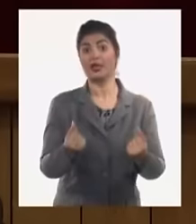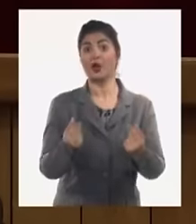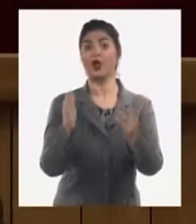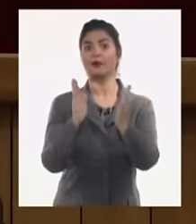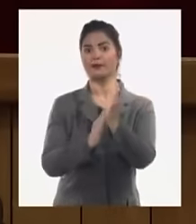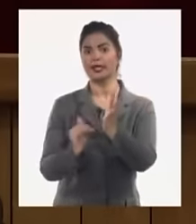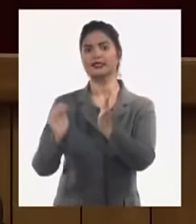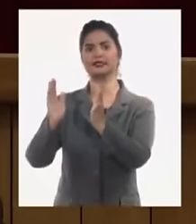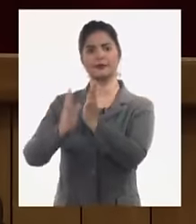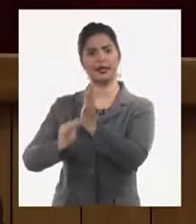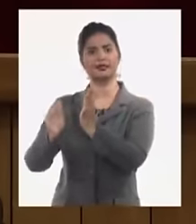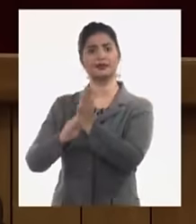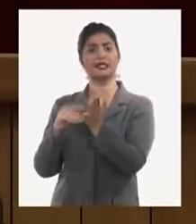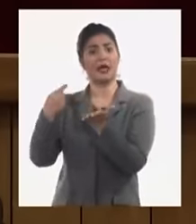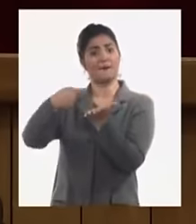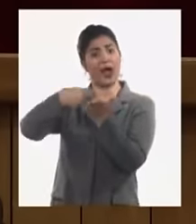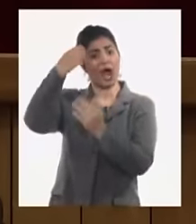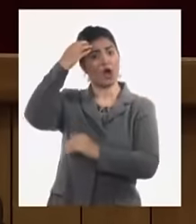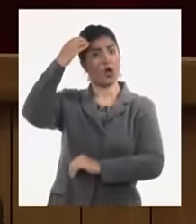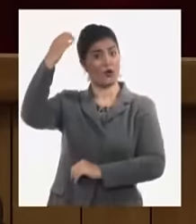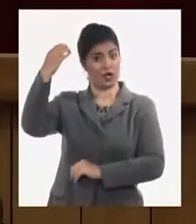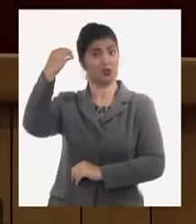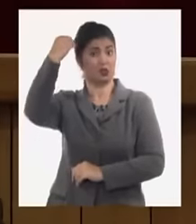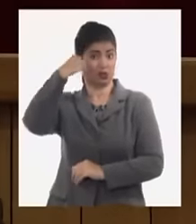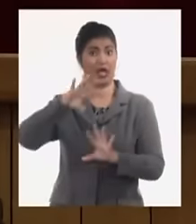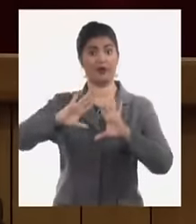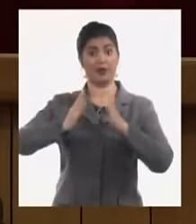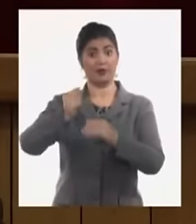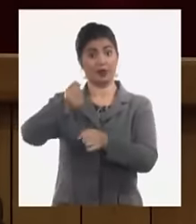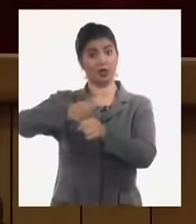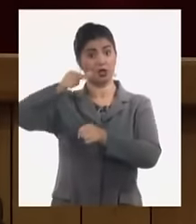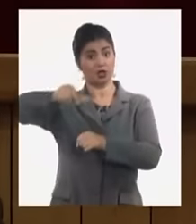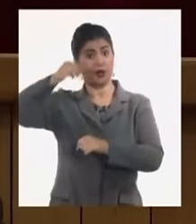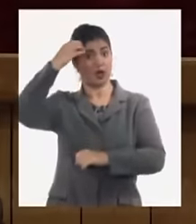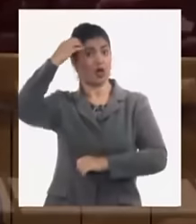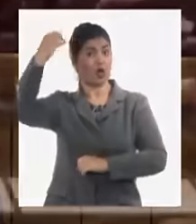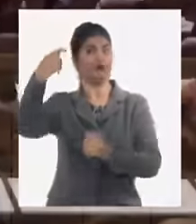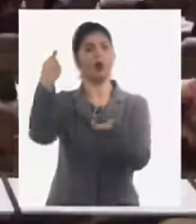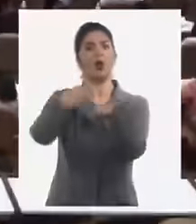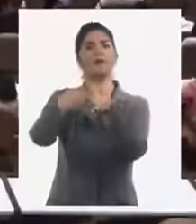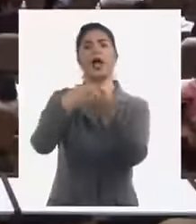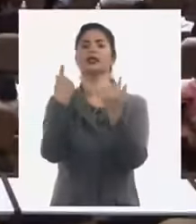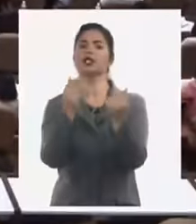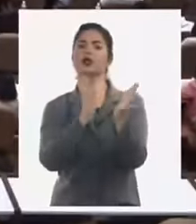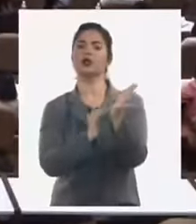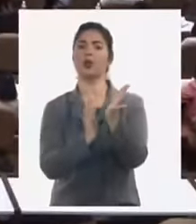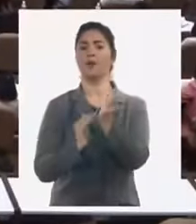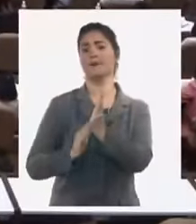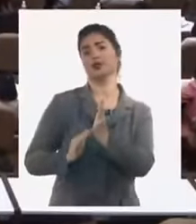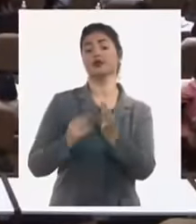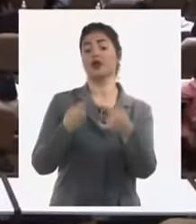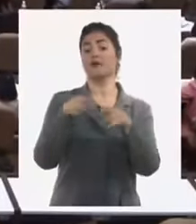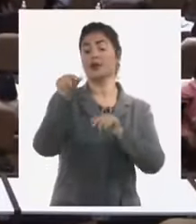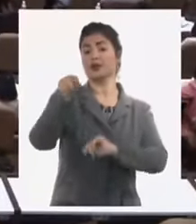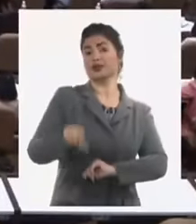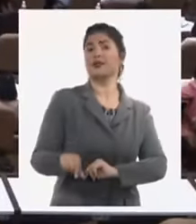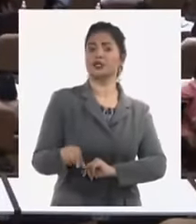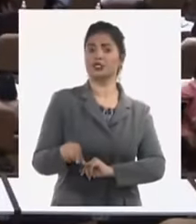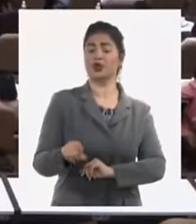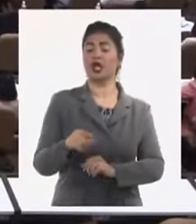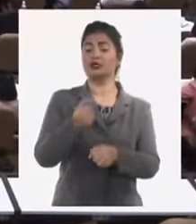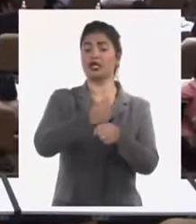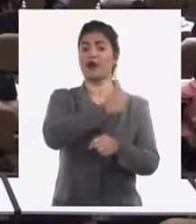más que para poder arreglar esa indisciplina que de hecho tenemos que arreglarla tenemos que lograr que esas personas se